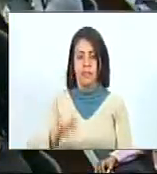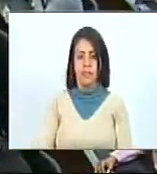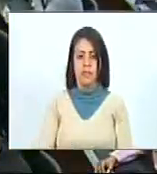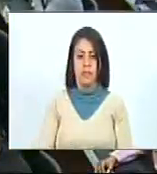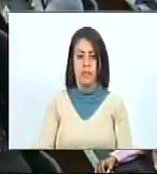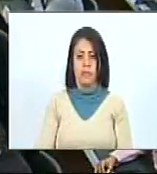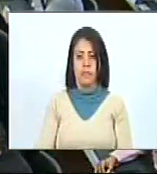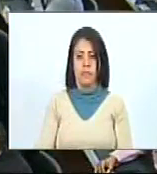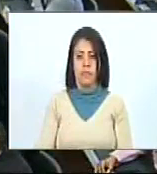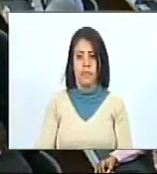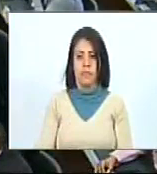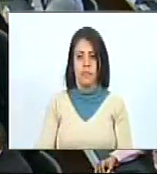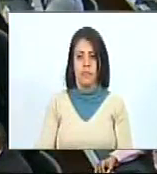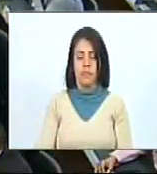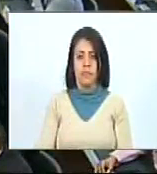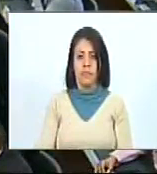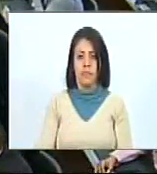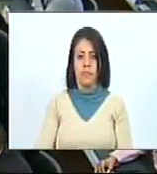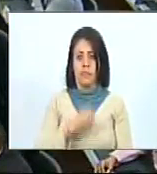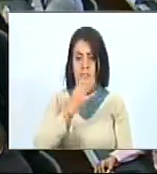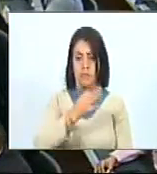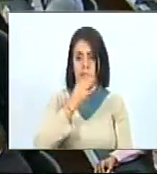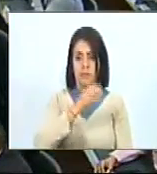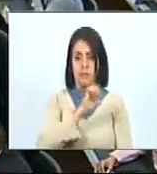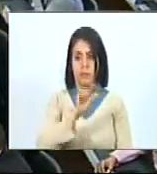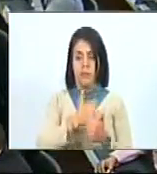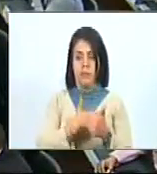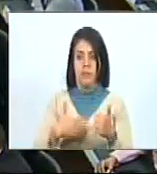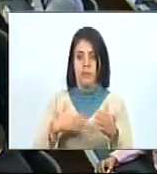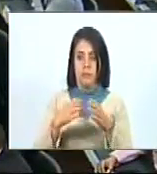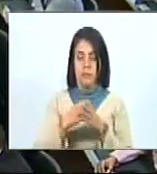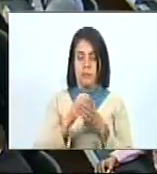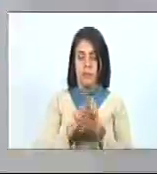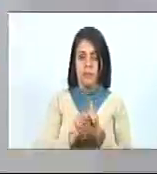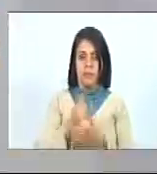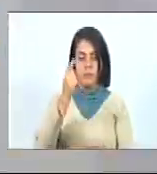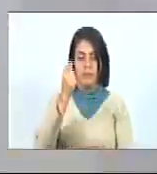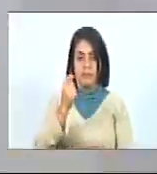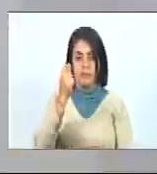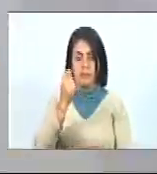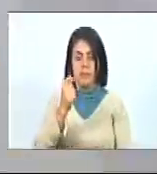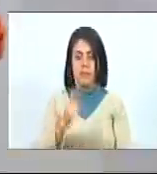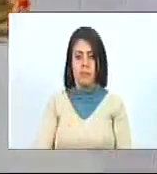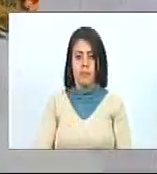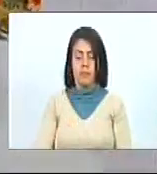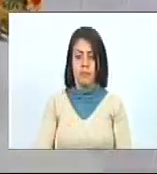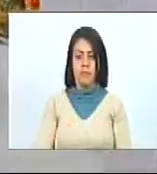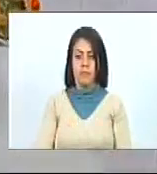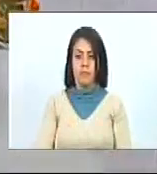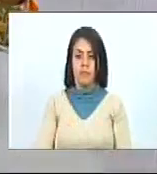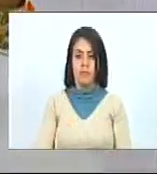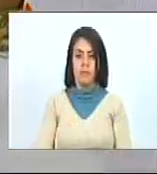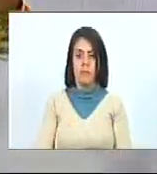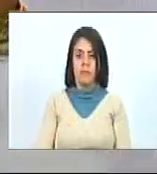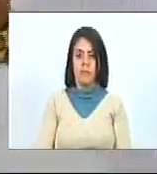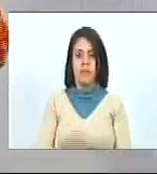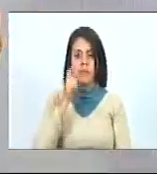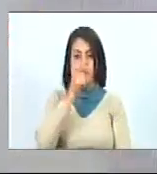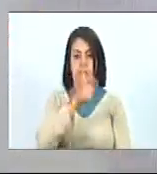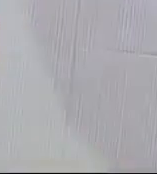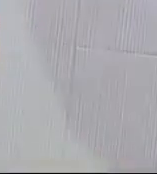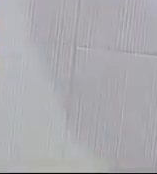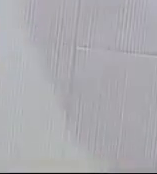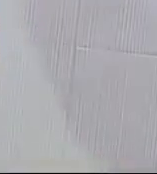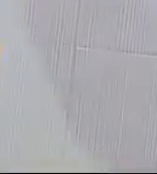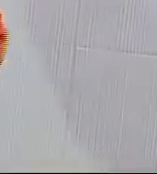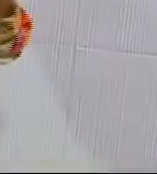buenas tardes vicepresidente buenas tardes colegas parlamentarios y parlamentarias y buenas tardes al pueblo de Venezuela en